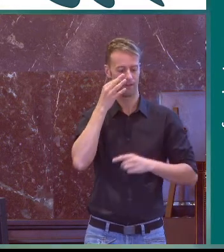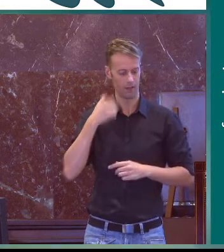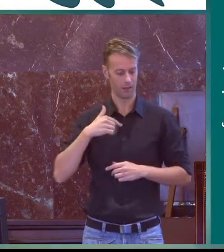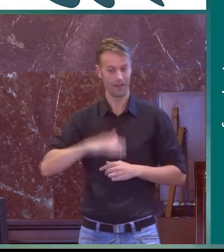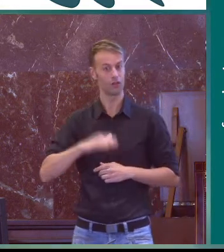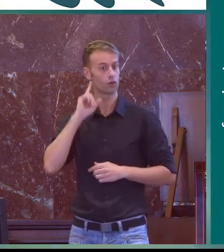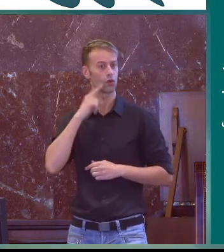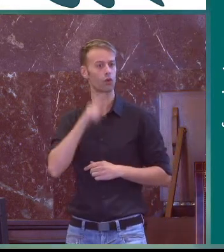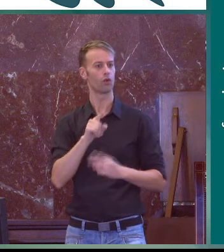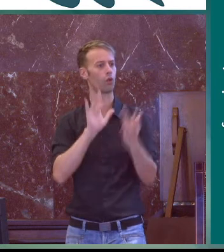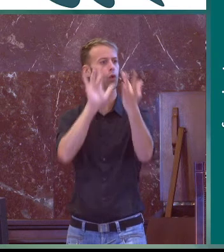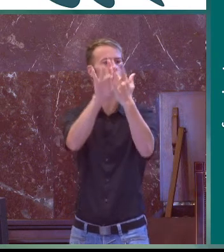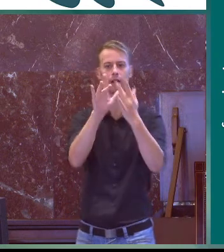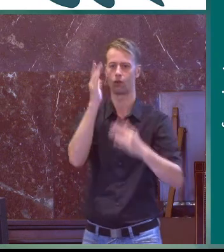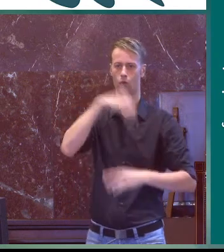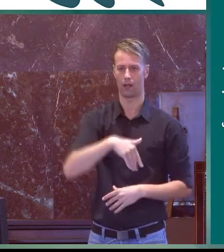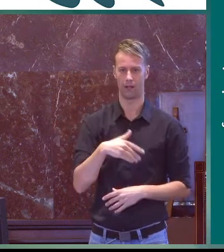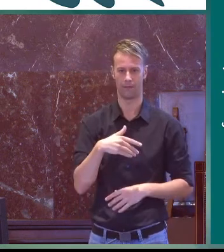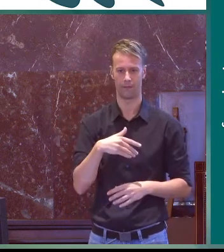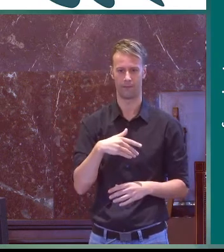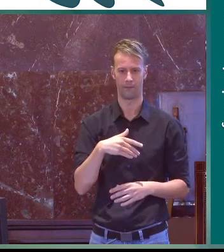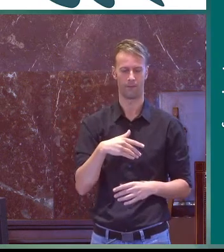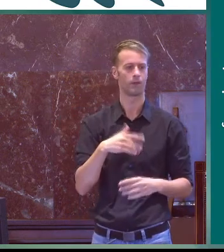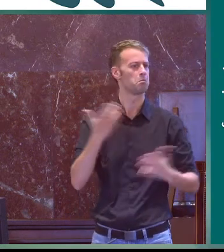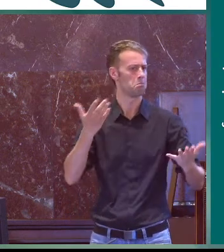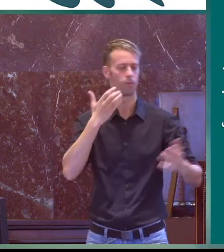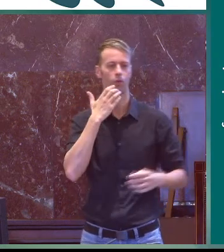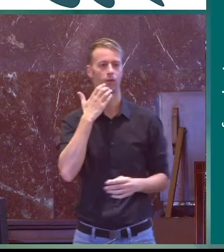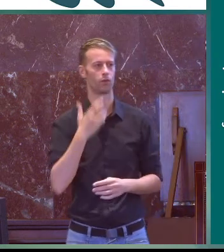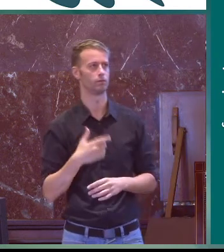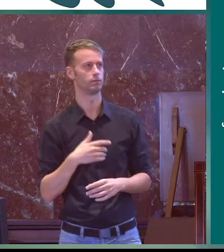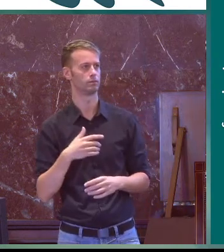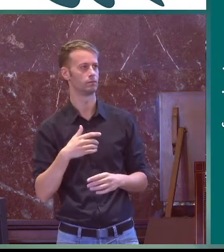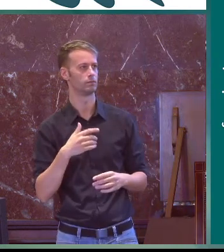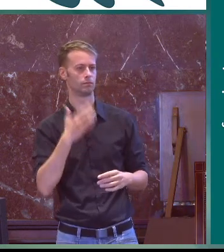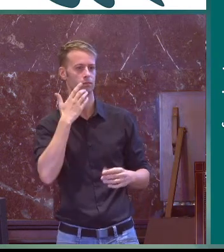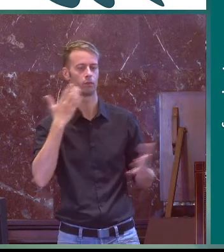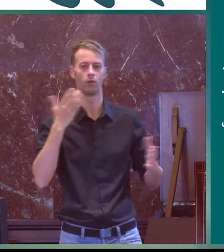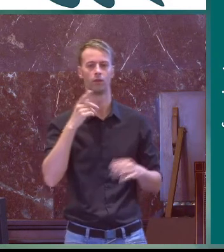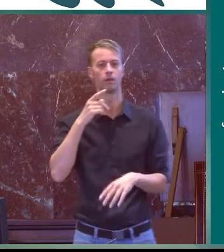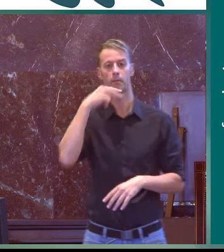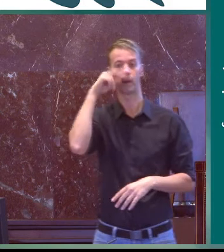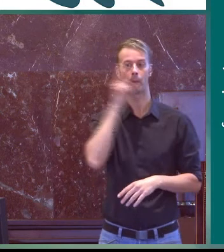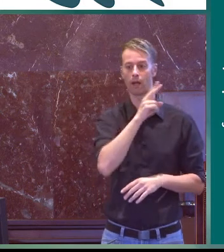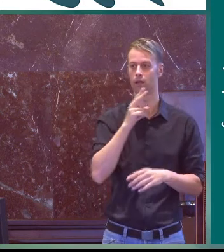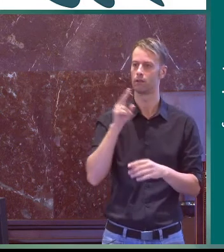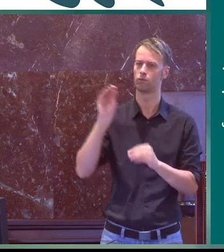el exosistema es el ambiente con el que el niño no tiene contacto voy a poner un ejemplo